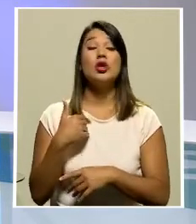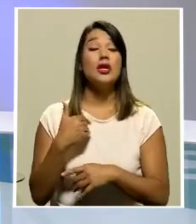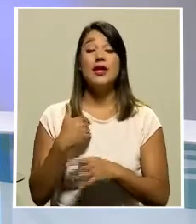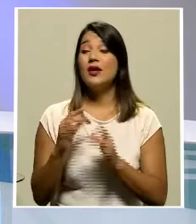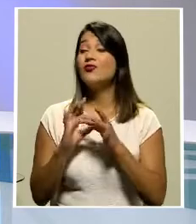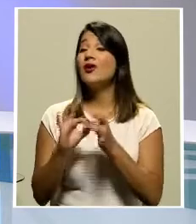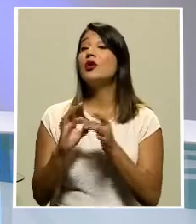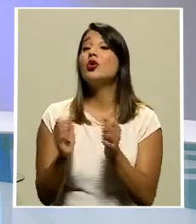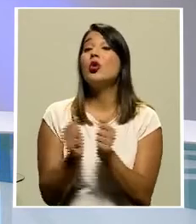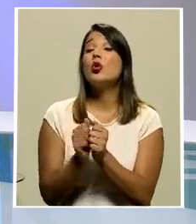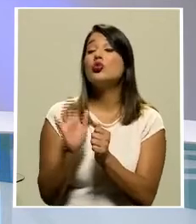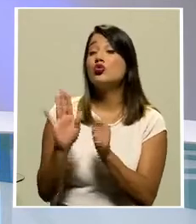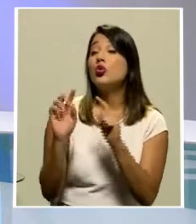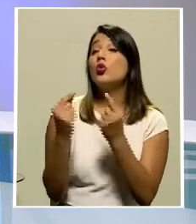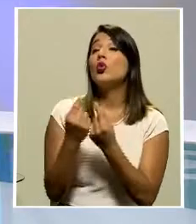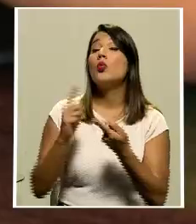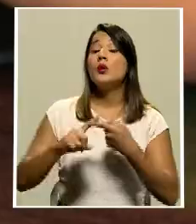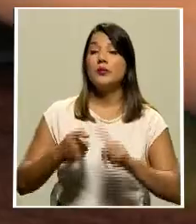círculo íntimo